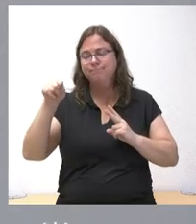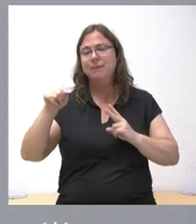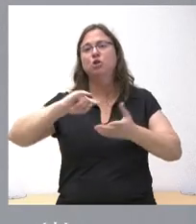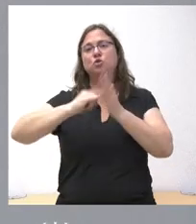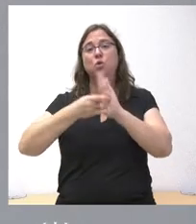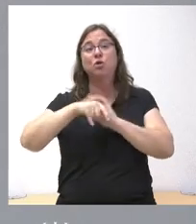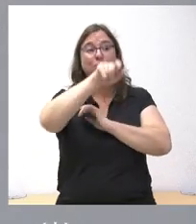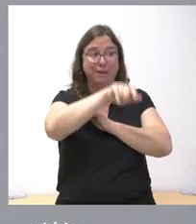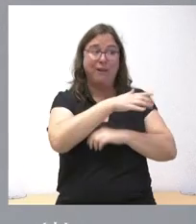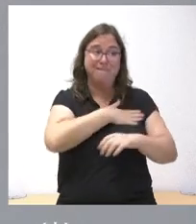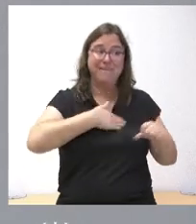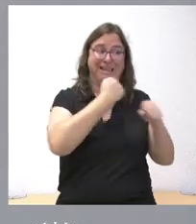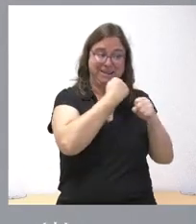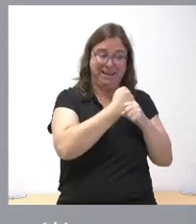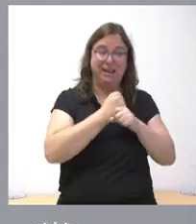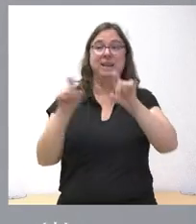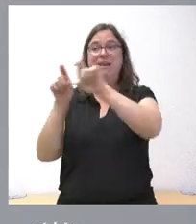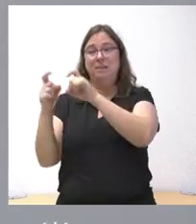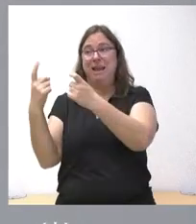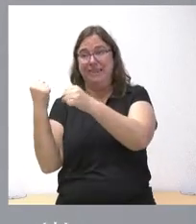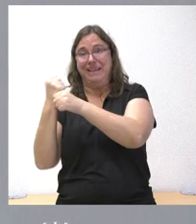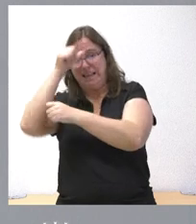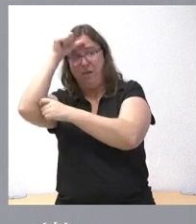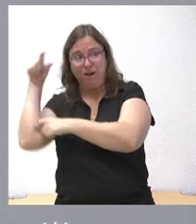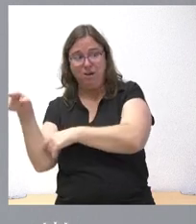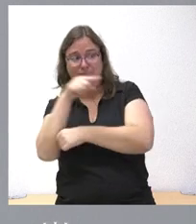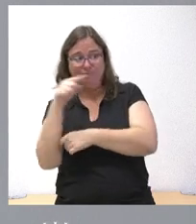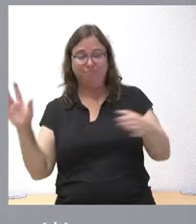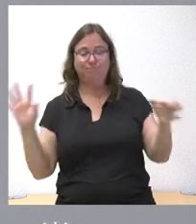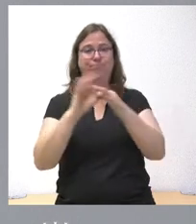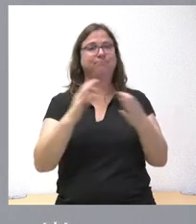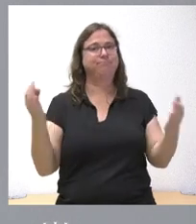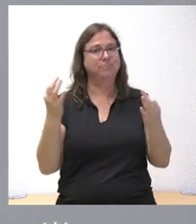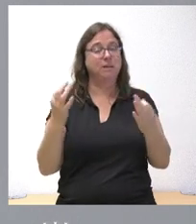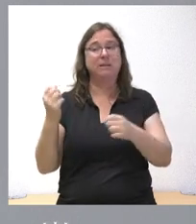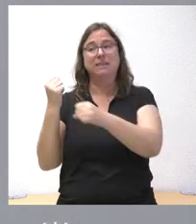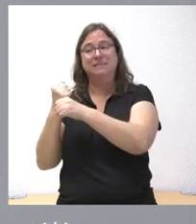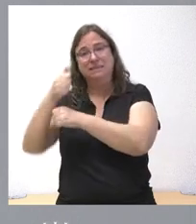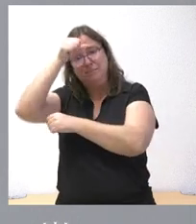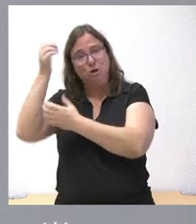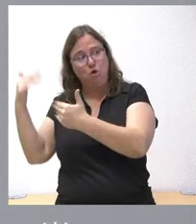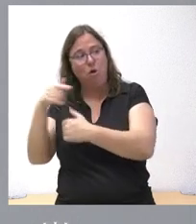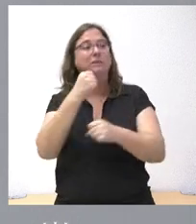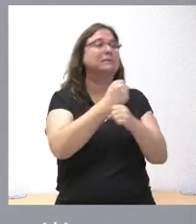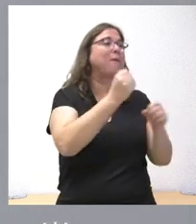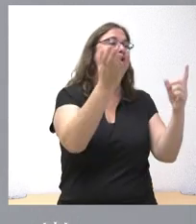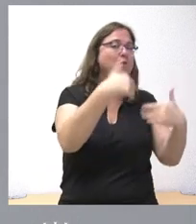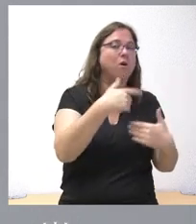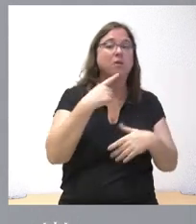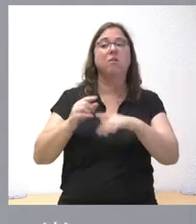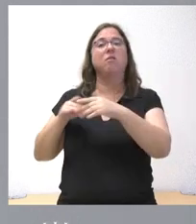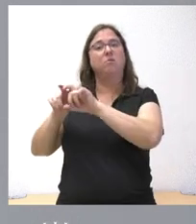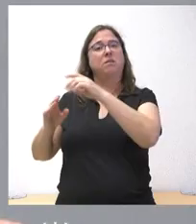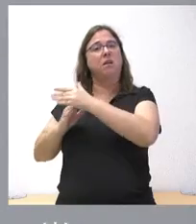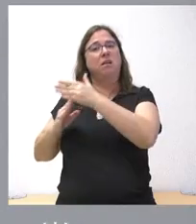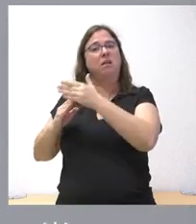quieren un puesto de trabajo y no lo tienen y entre empresas que quieren trabajadores y no disponen de los mismos y, por tanto, o no pueden crecer o tienen que limitarse a capacidad